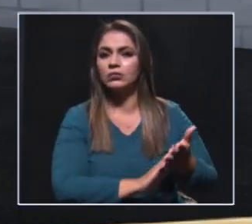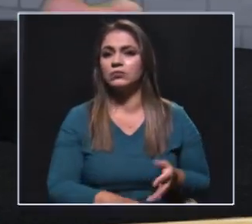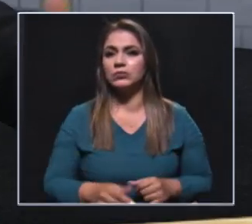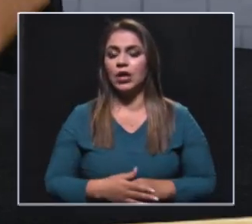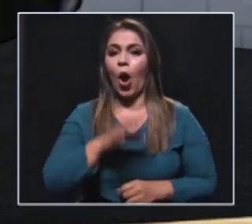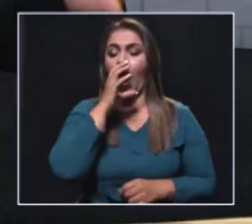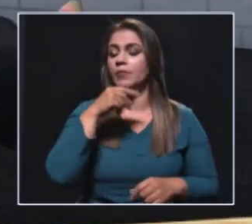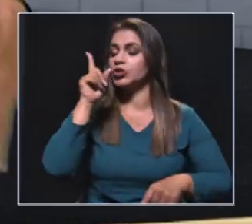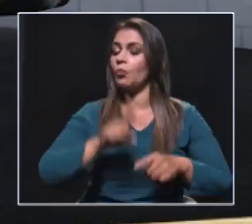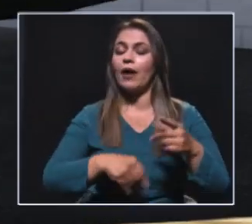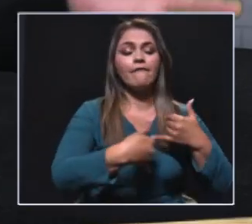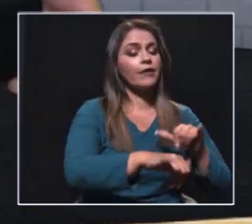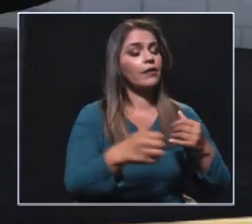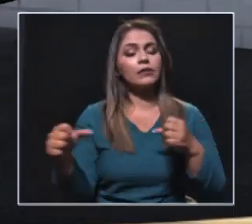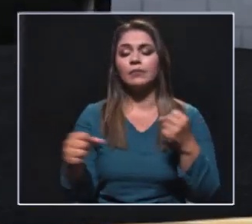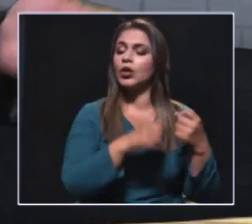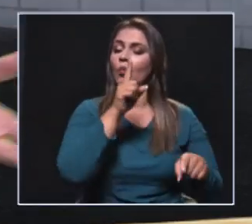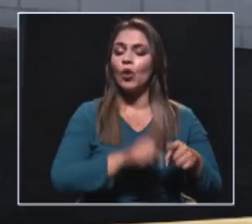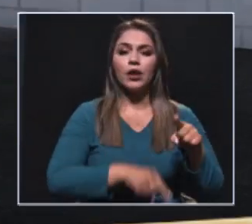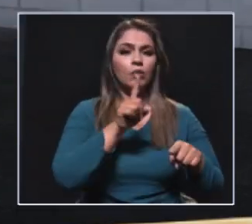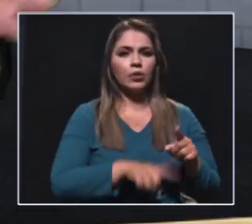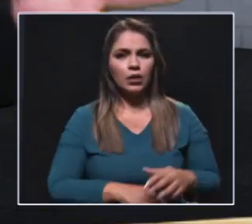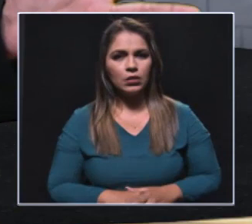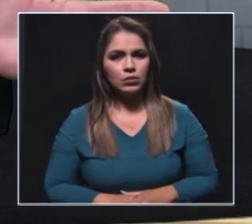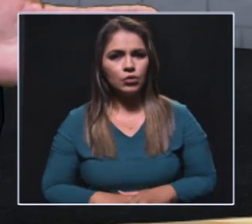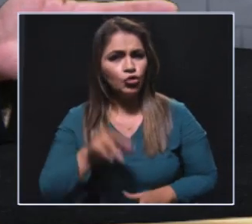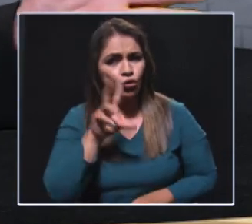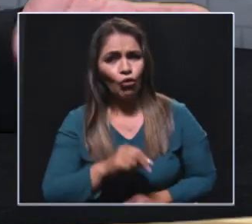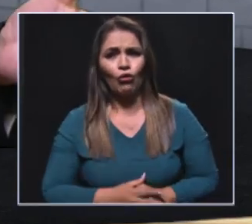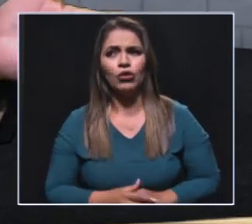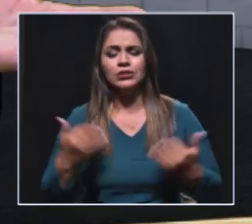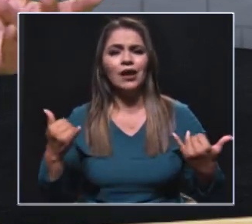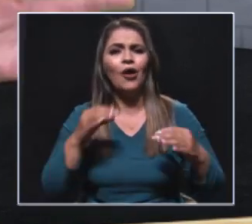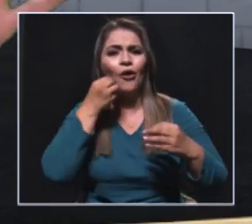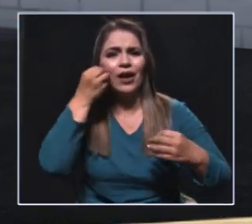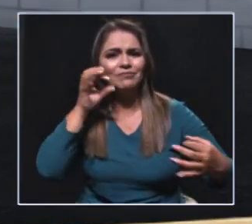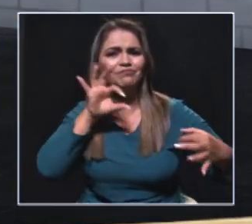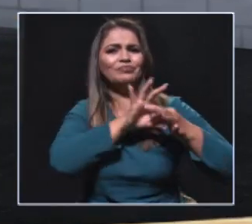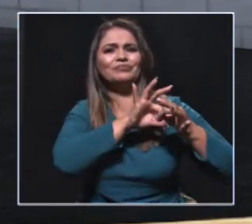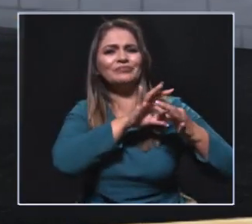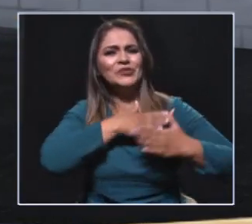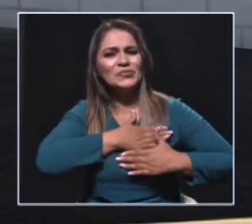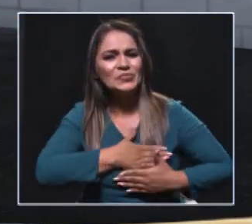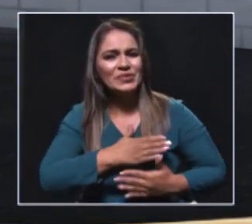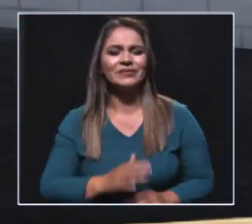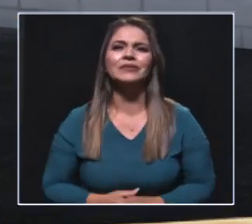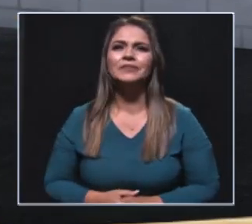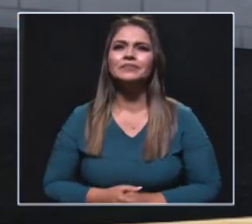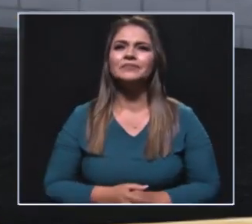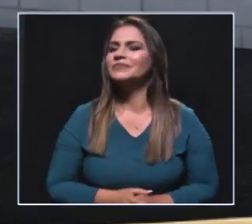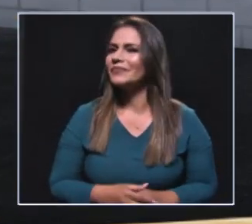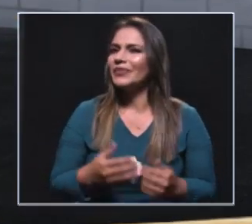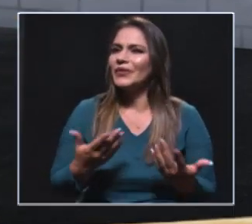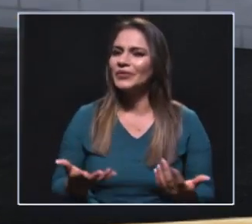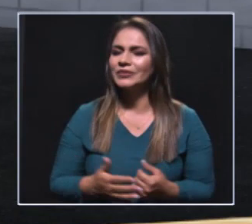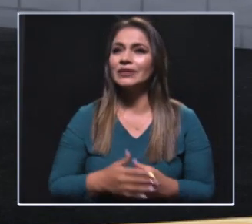no podíamos barrer, trapear, cuidar los niños, cuidar las niñas y antes el hogar se ha convertido precisamente en un remanso. Lo otro es